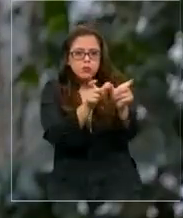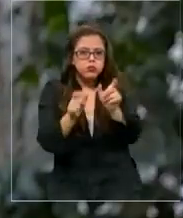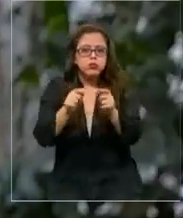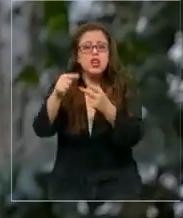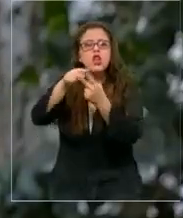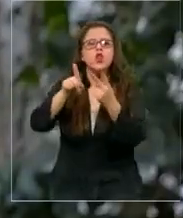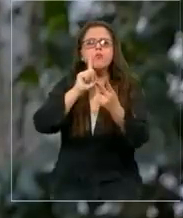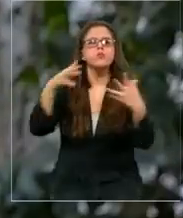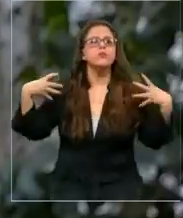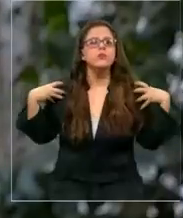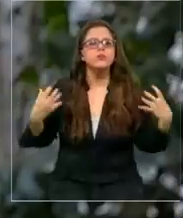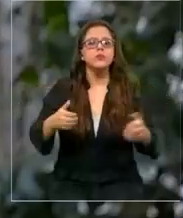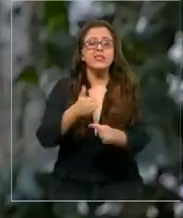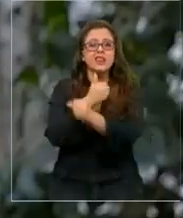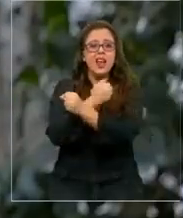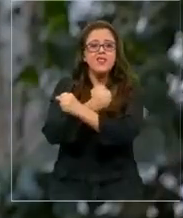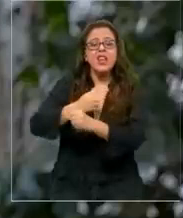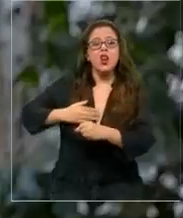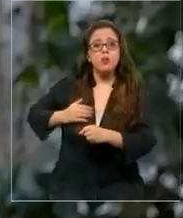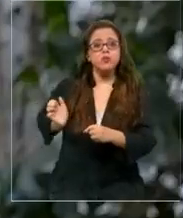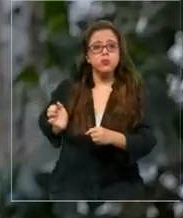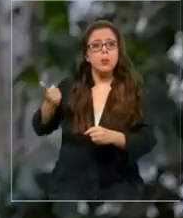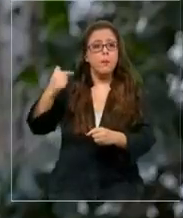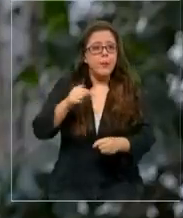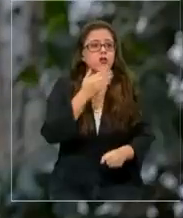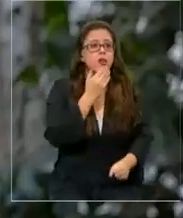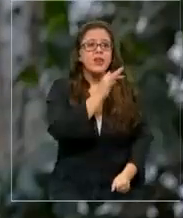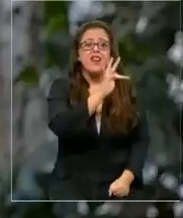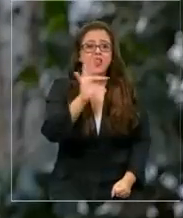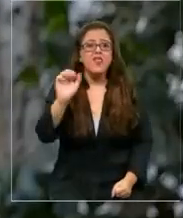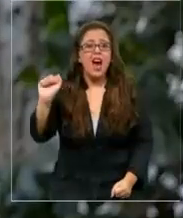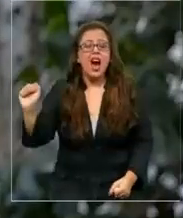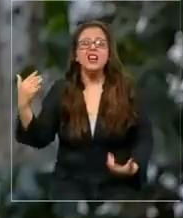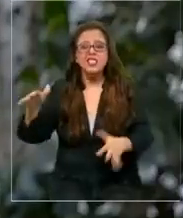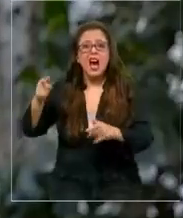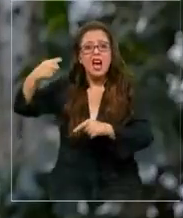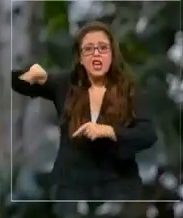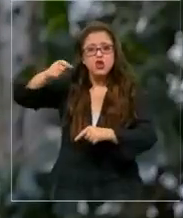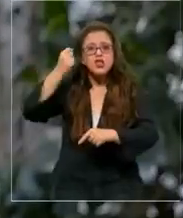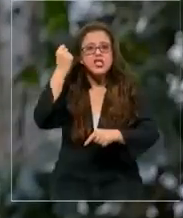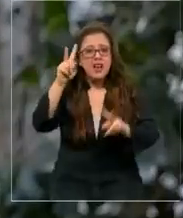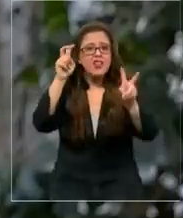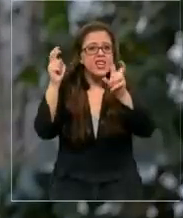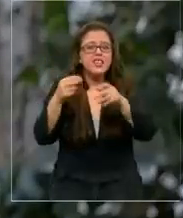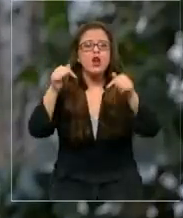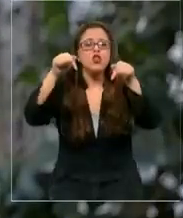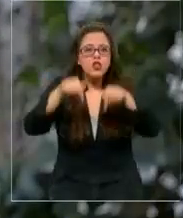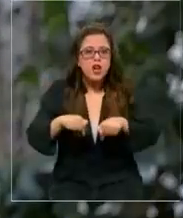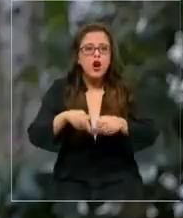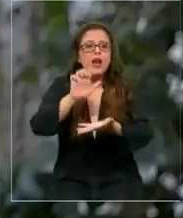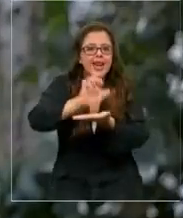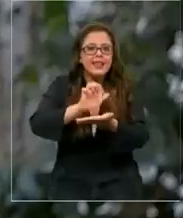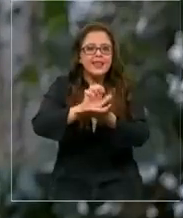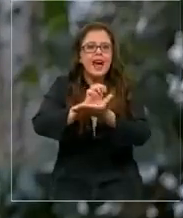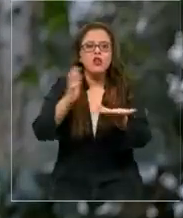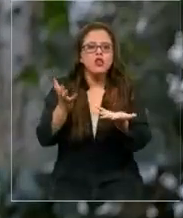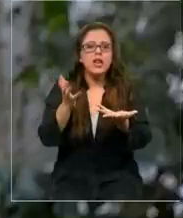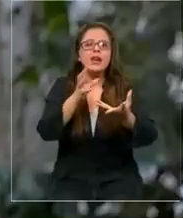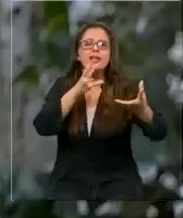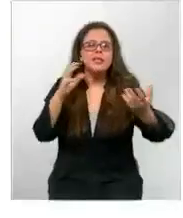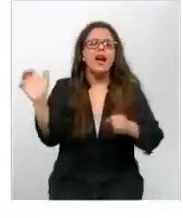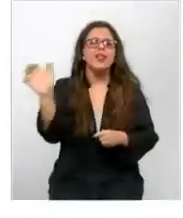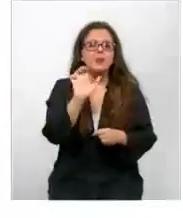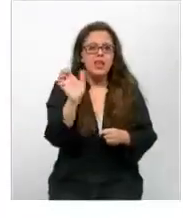PDI. En tanto, las Fuerzas Armadas tienen un rol definido durante el estado de excepción al cual se han apegado